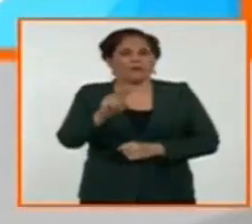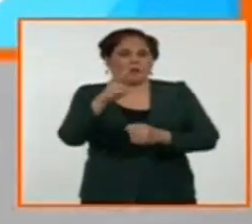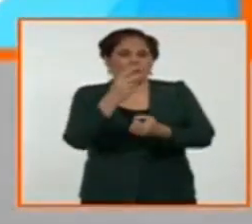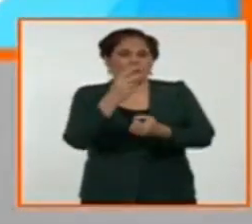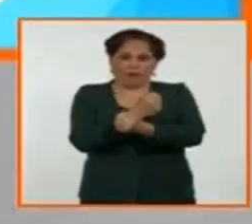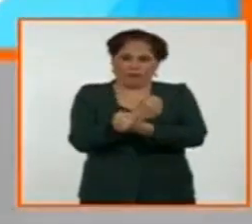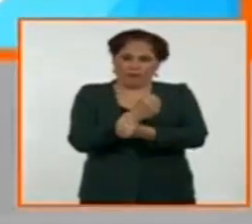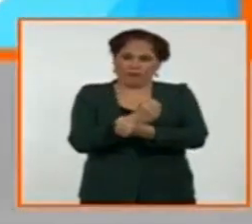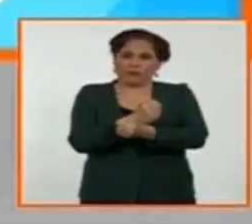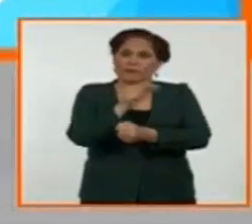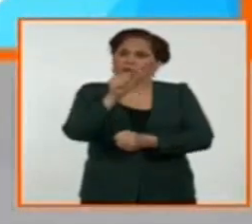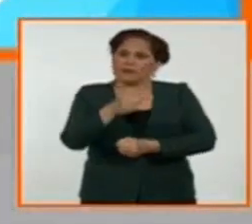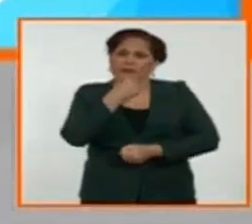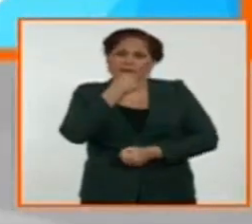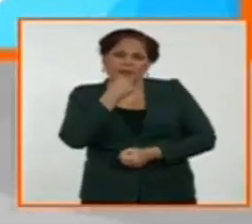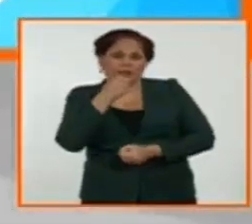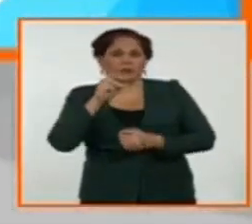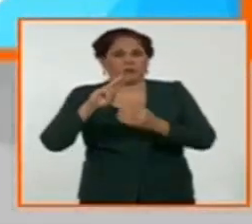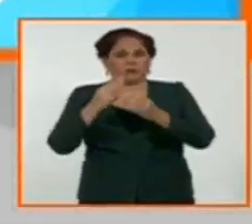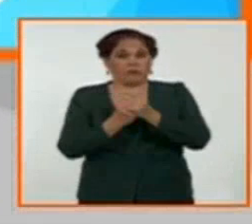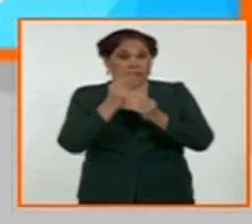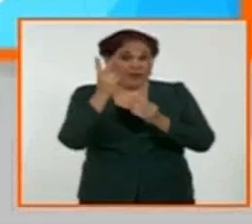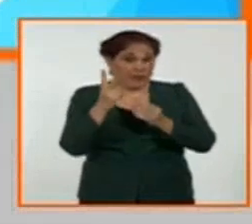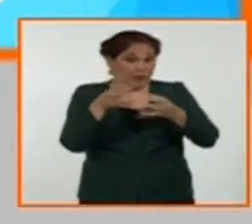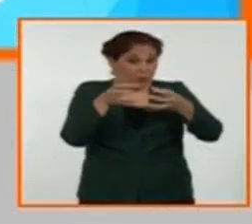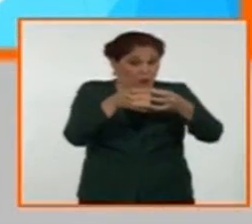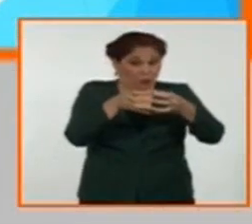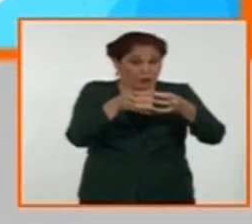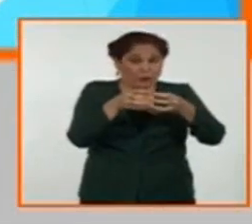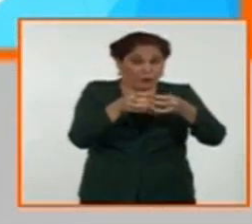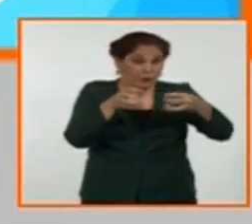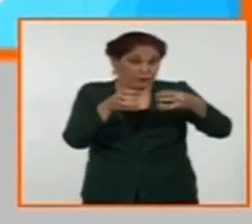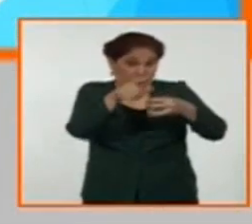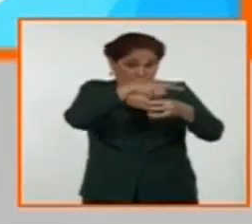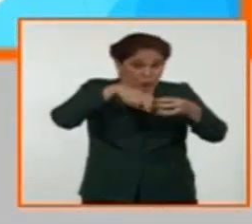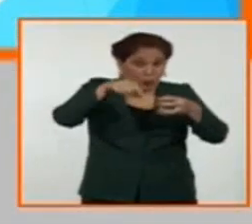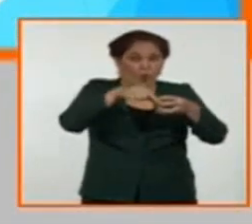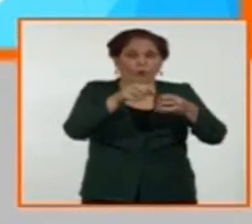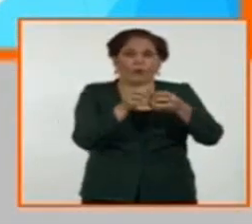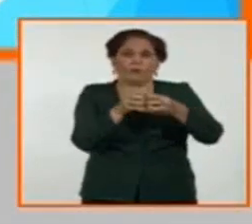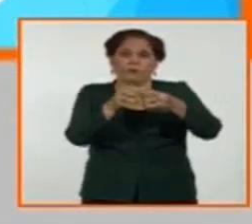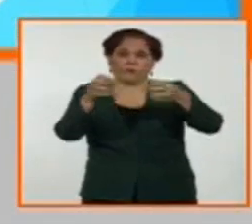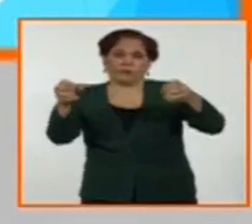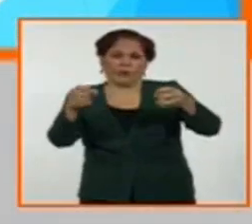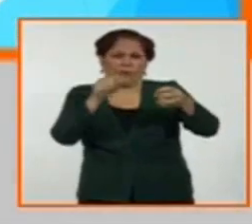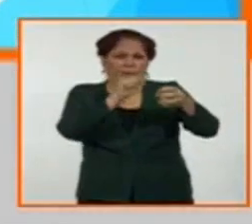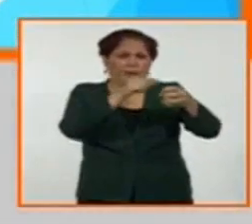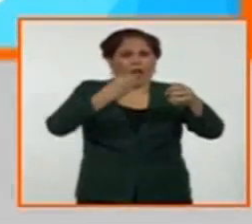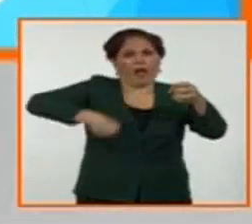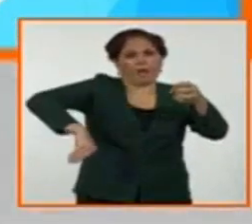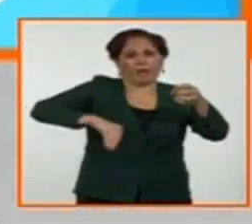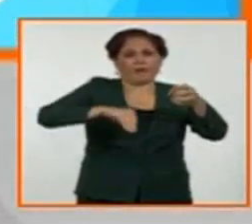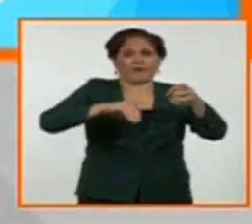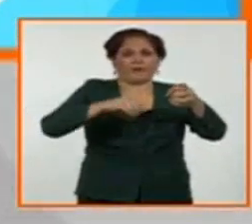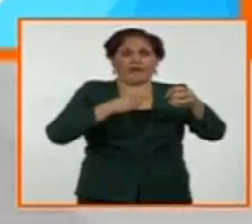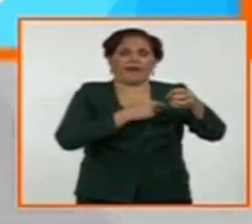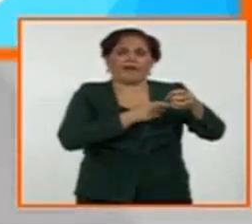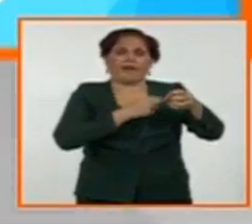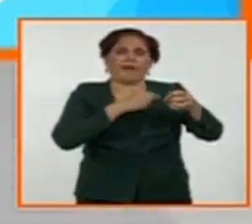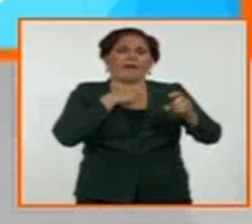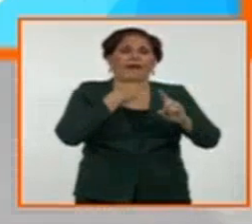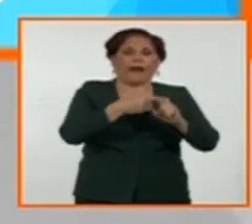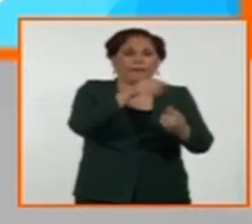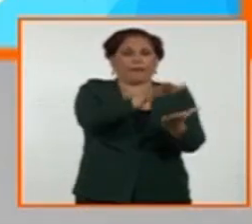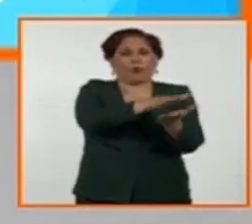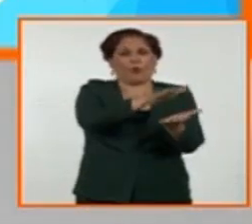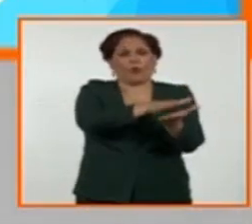Este proceso tuvo como dos grandes vertientes. Una primera que era poder aprovechar lo que el país había acumulado en muchísimos